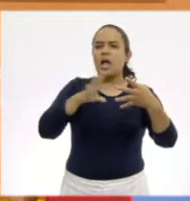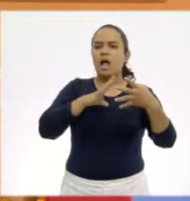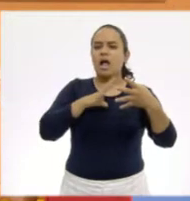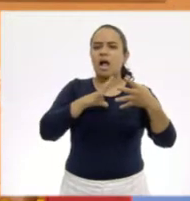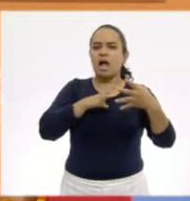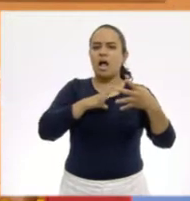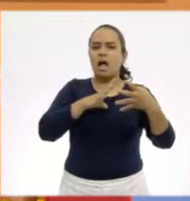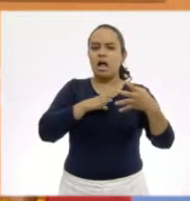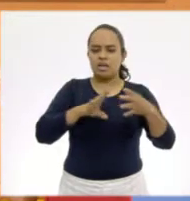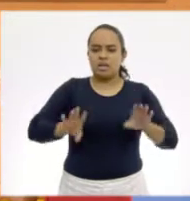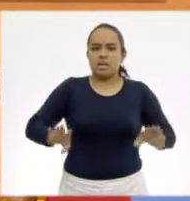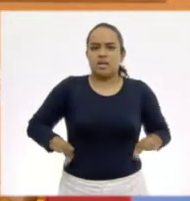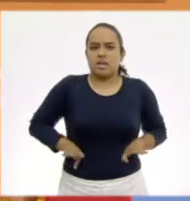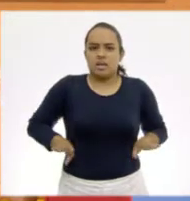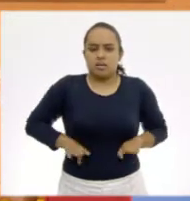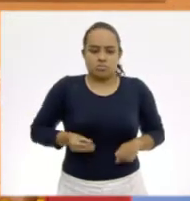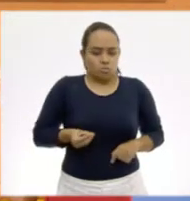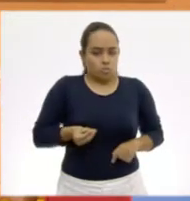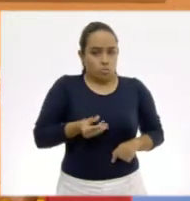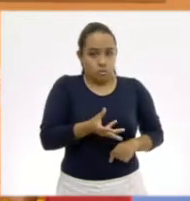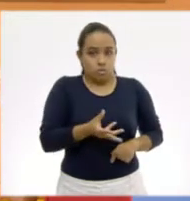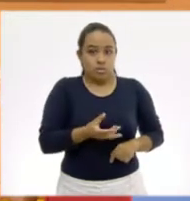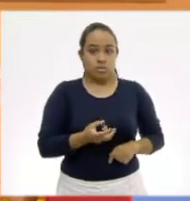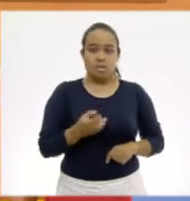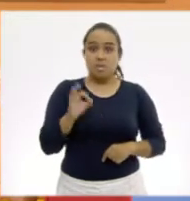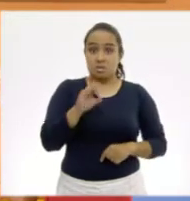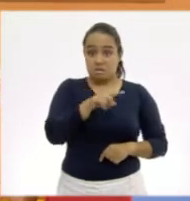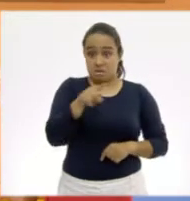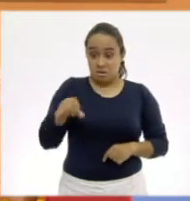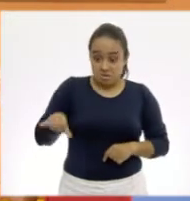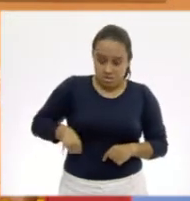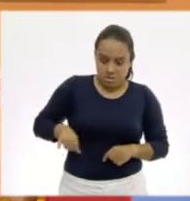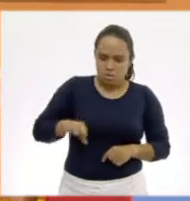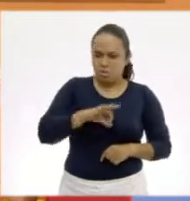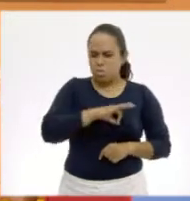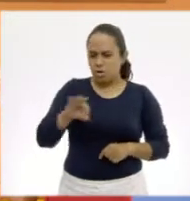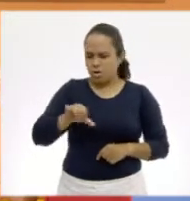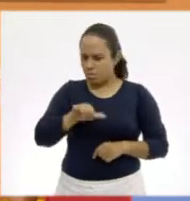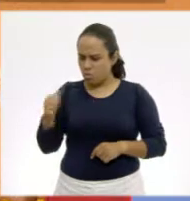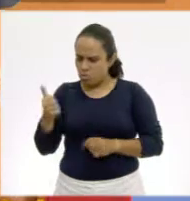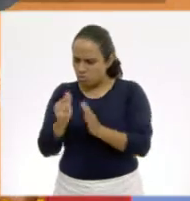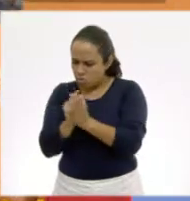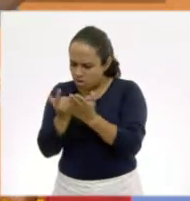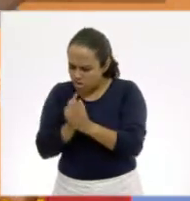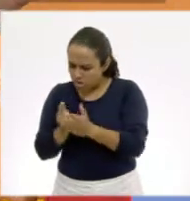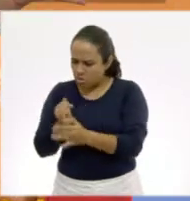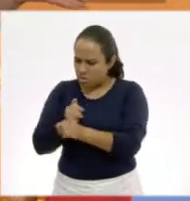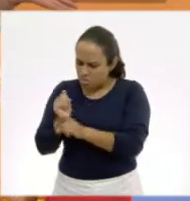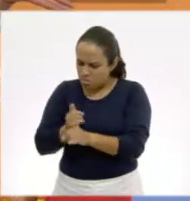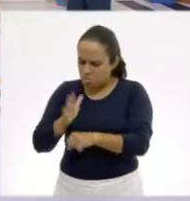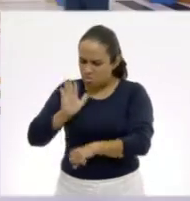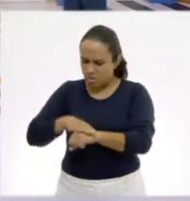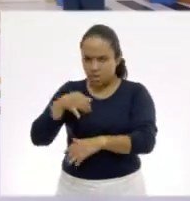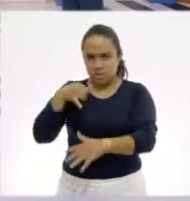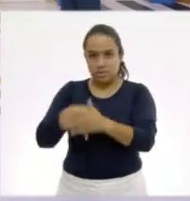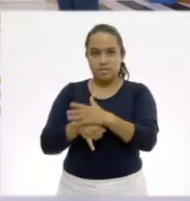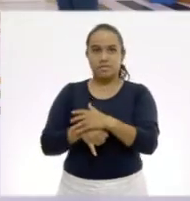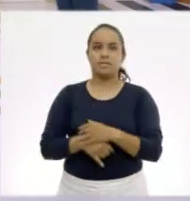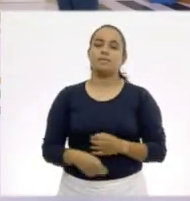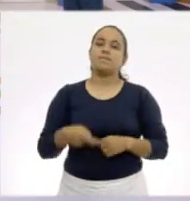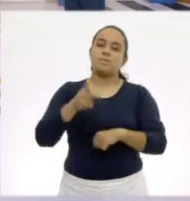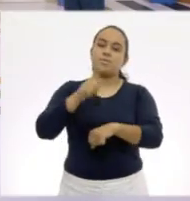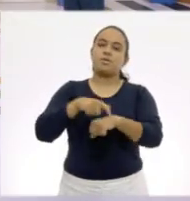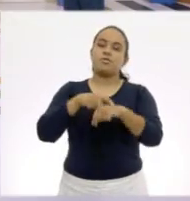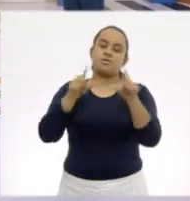características de algo, si nos interesa, podemos ir a otro lugar, a los libros, para averiguar ya mucho más también. El tiempo se nos